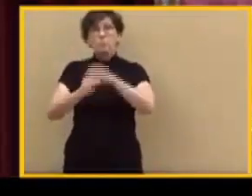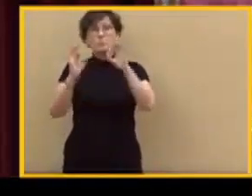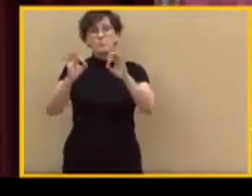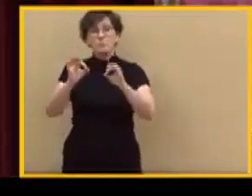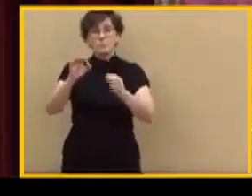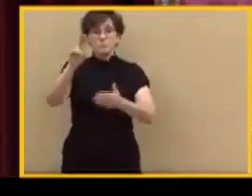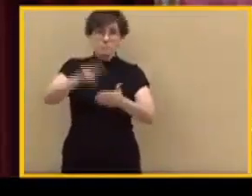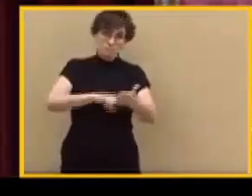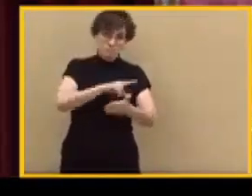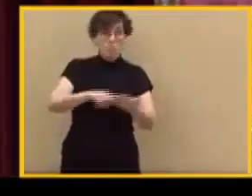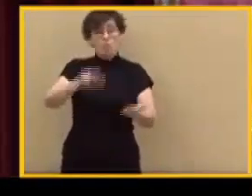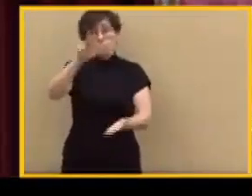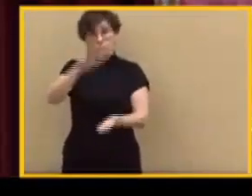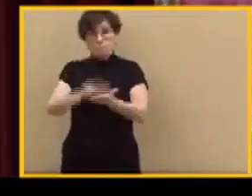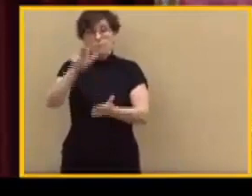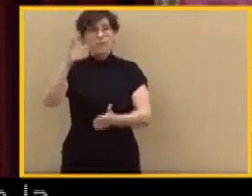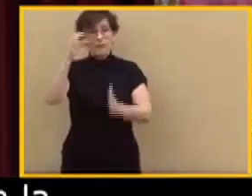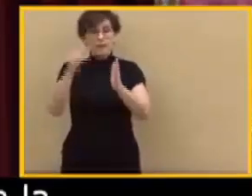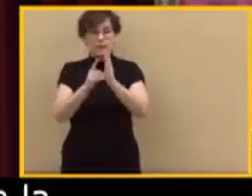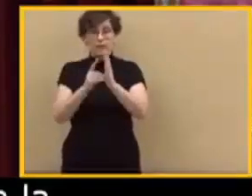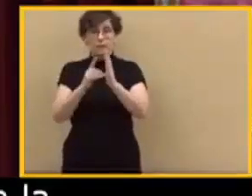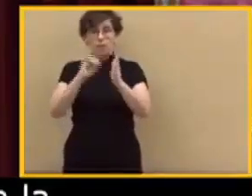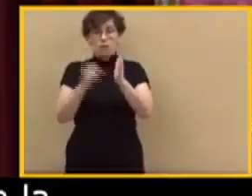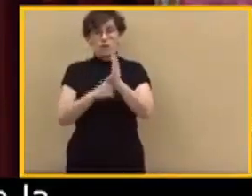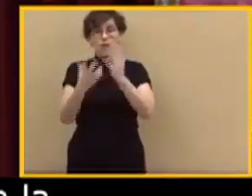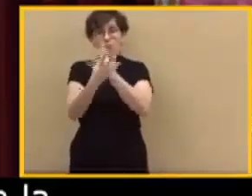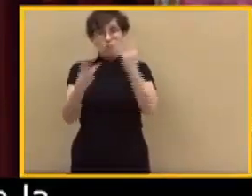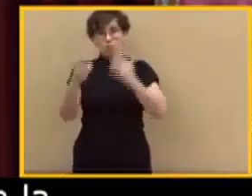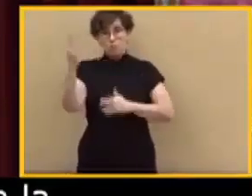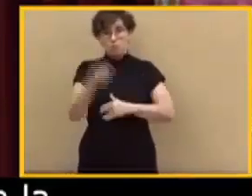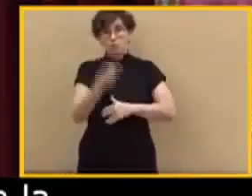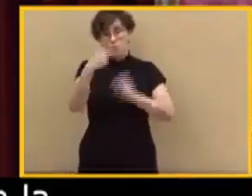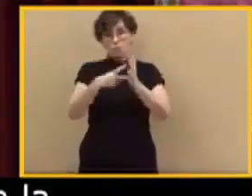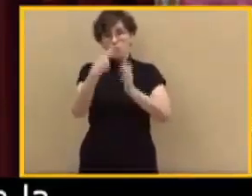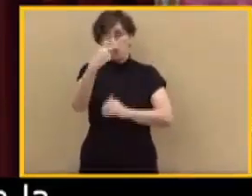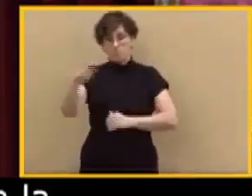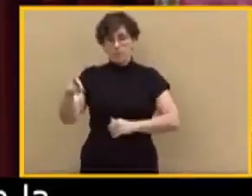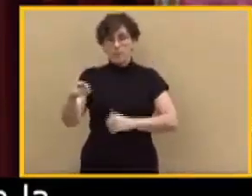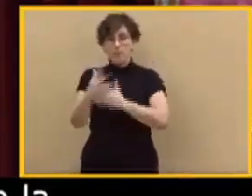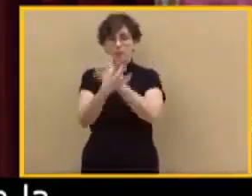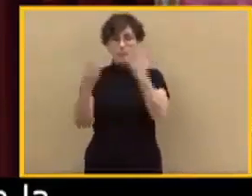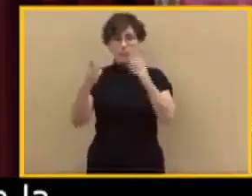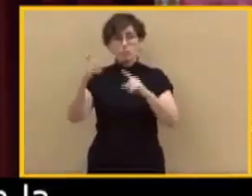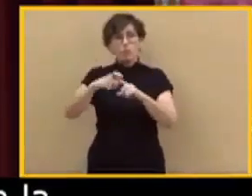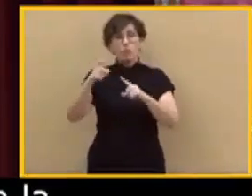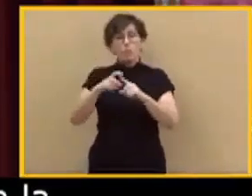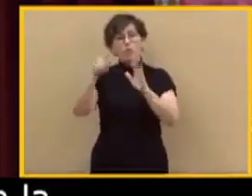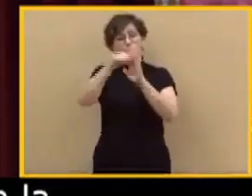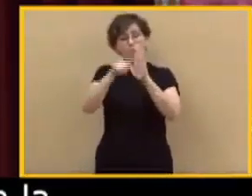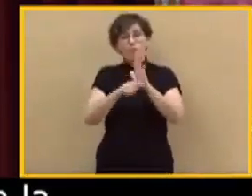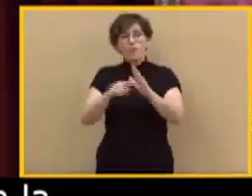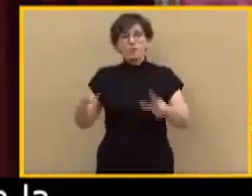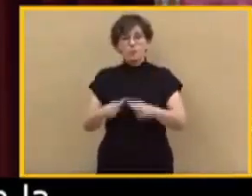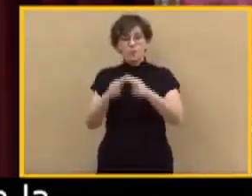del Real Decreto Ley 18-2020 de 12 de mayo de Medidas Sociales en Defensa del Empleo.